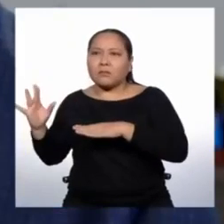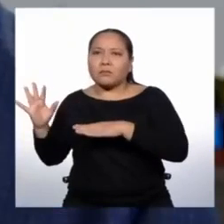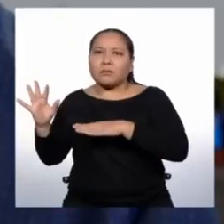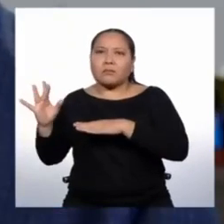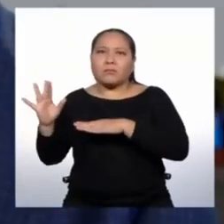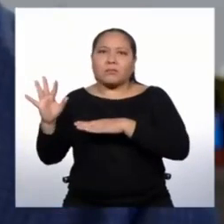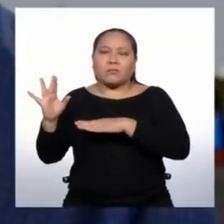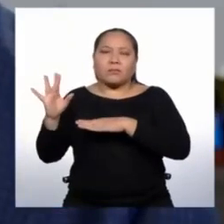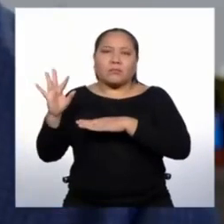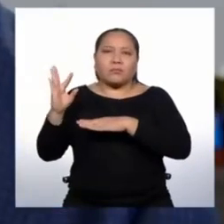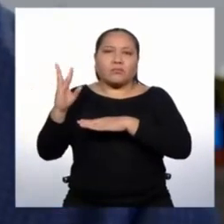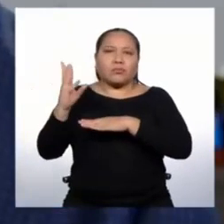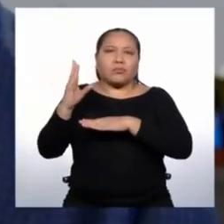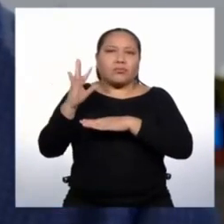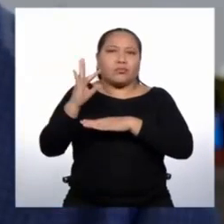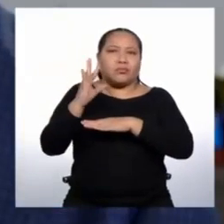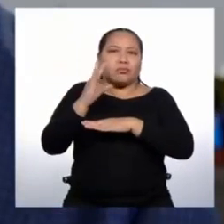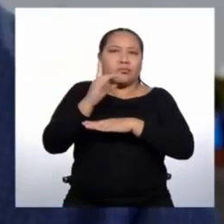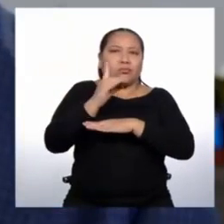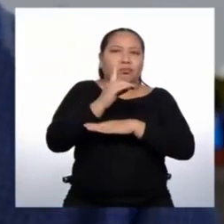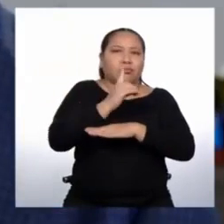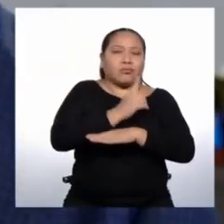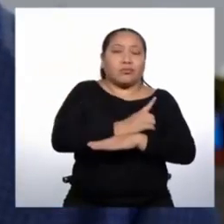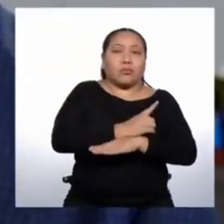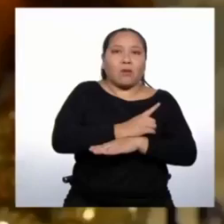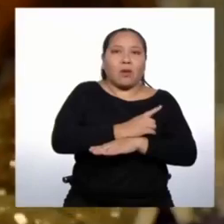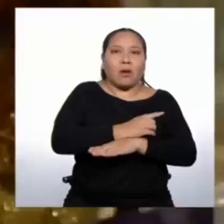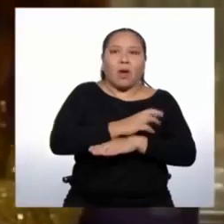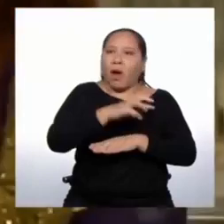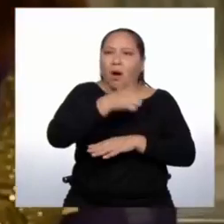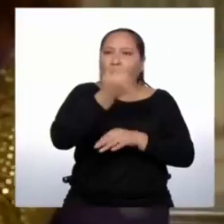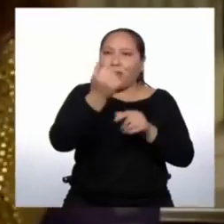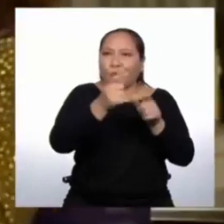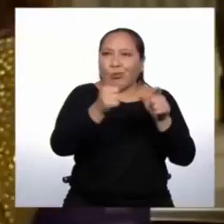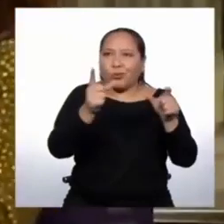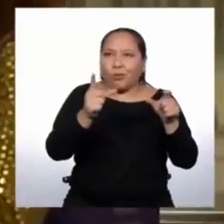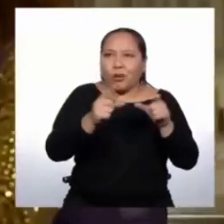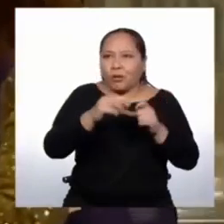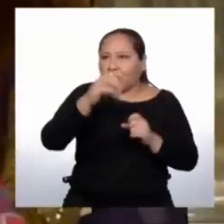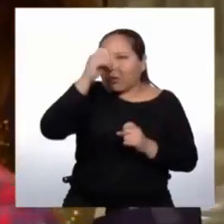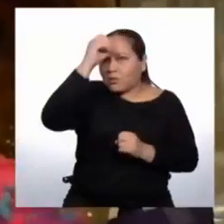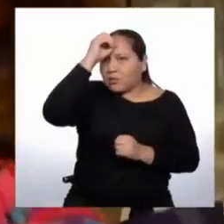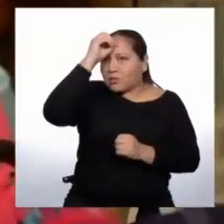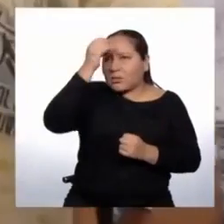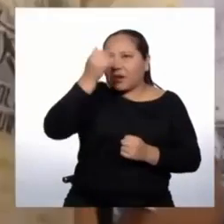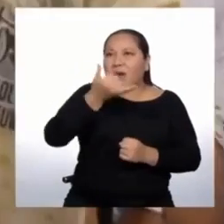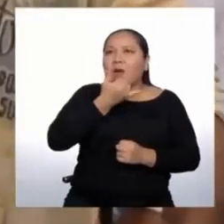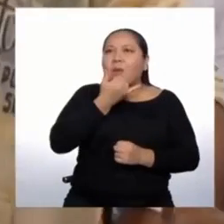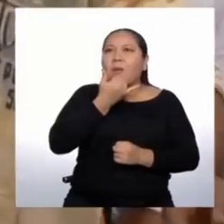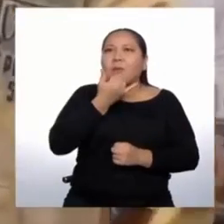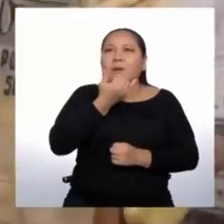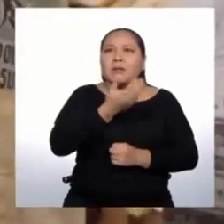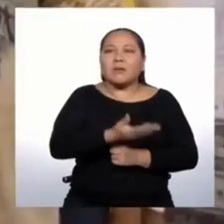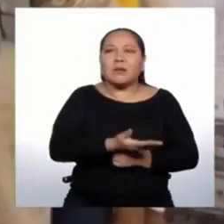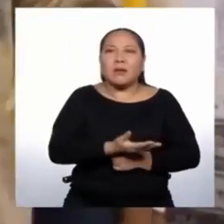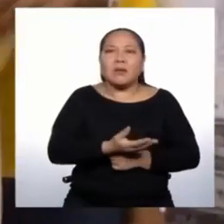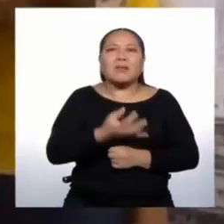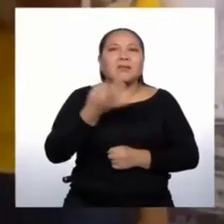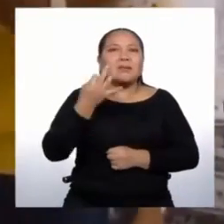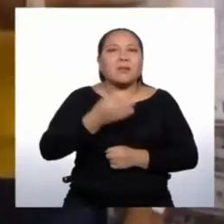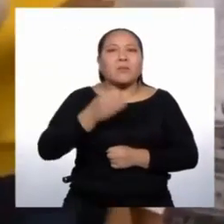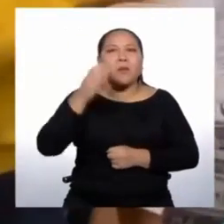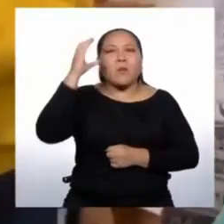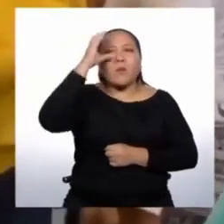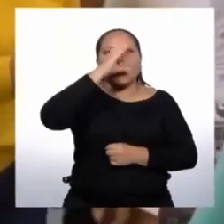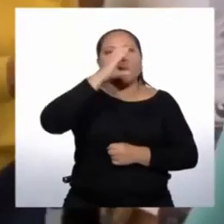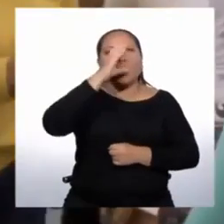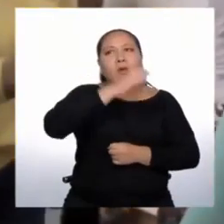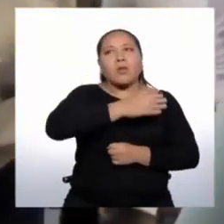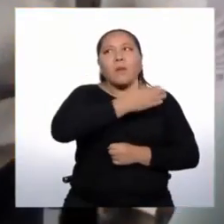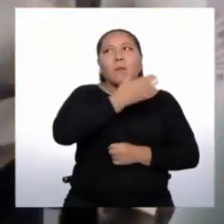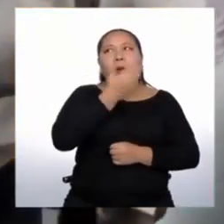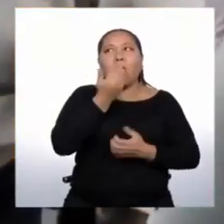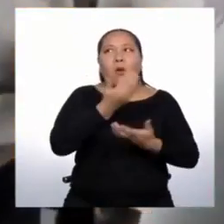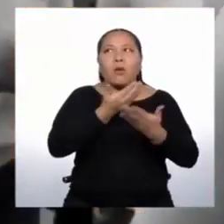un fenómeno con destino incierto, con resultado incierto, siempre en la búsqueda de un futuro mejor.